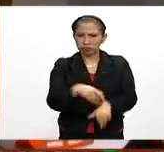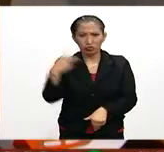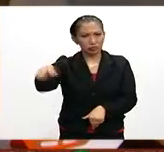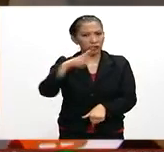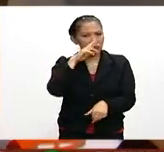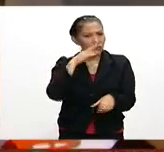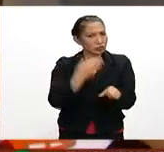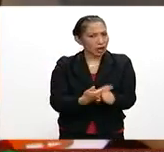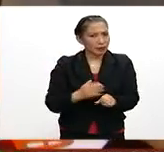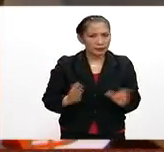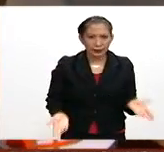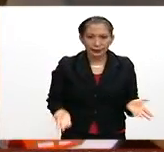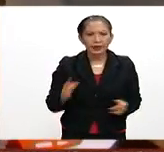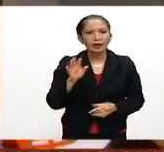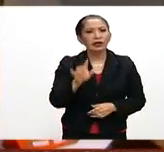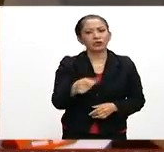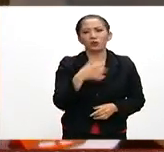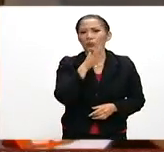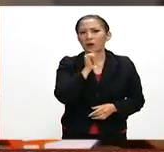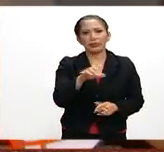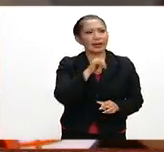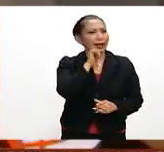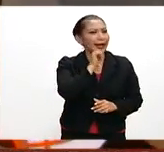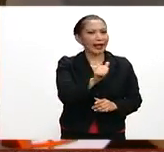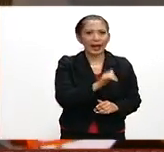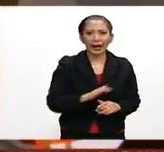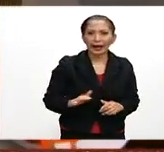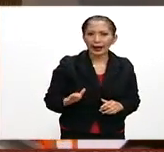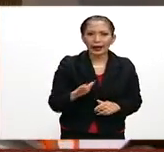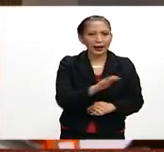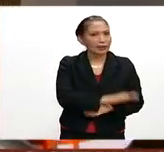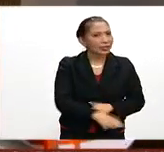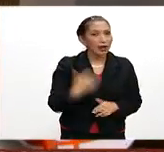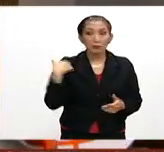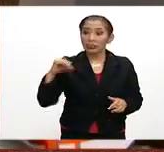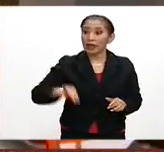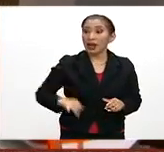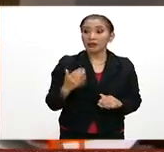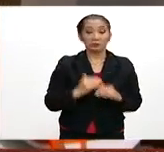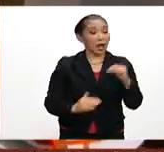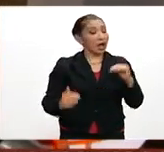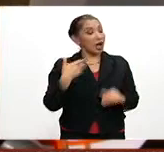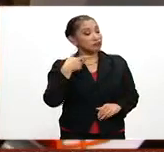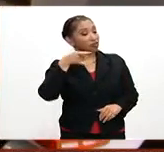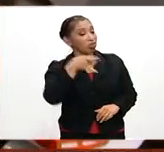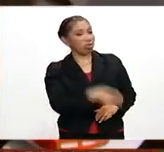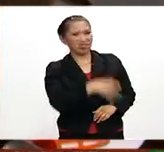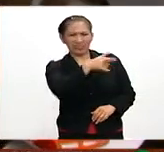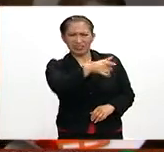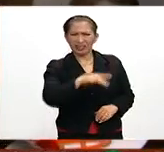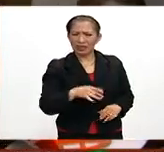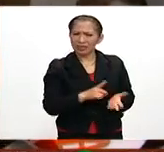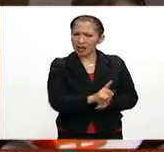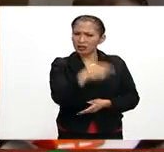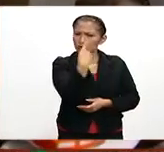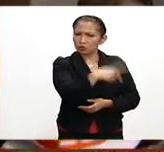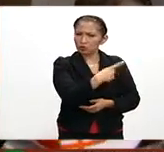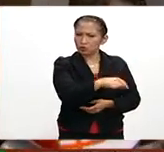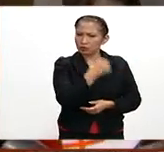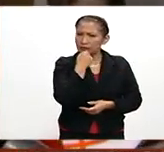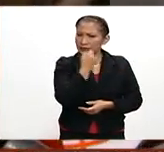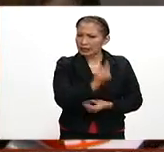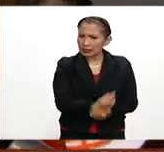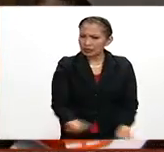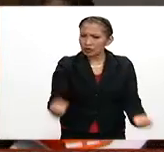responsabilidad, que no puede haber ningún interés superior al derecho que tienen